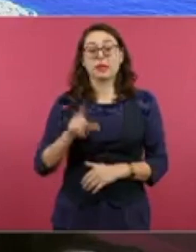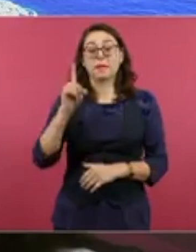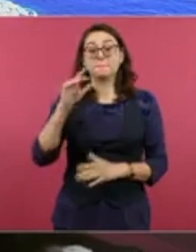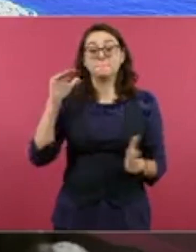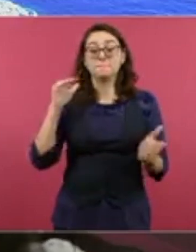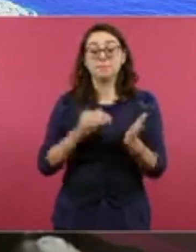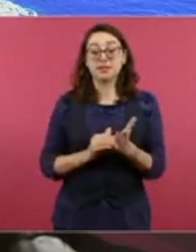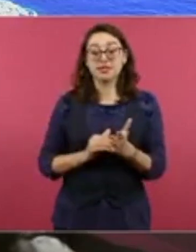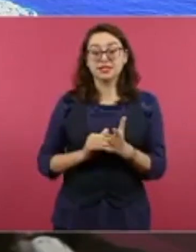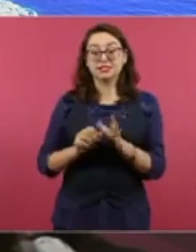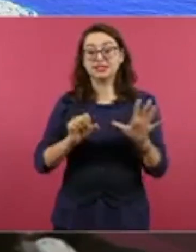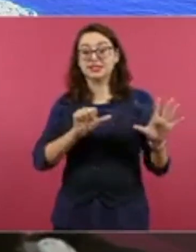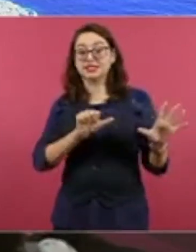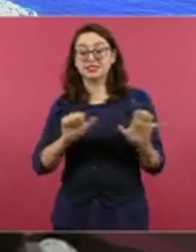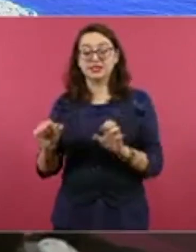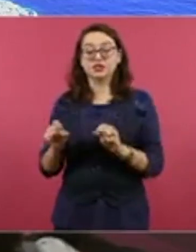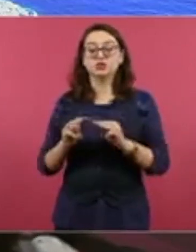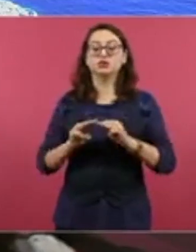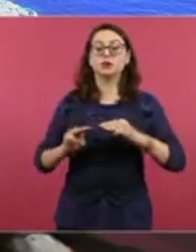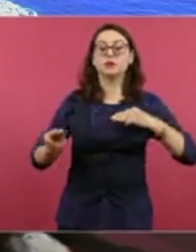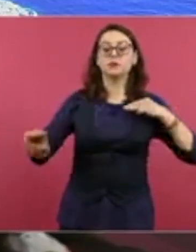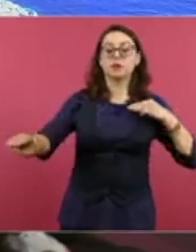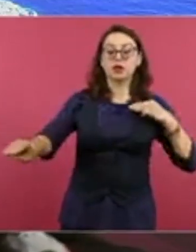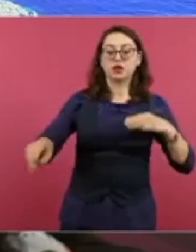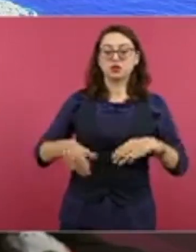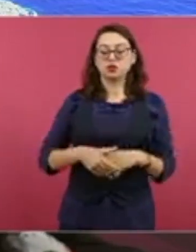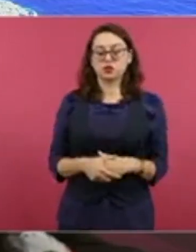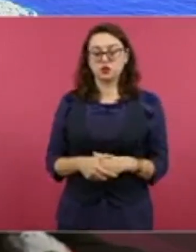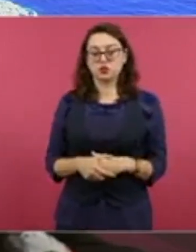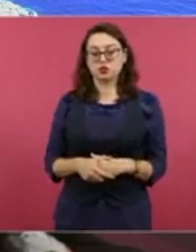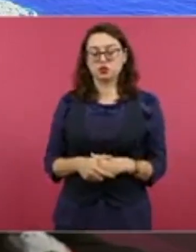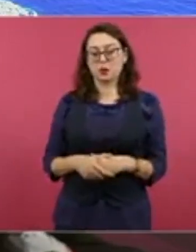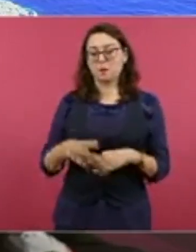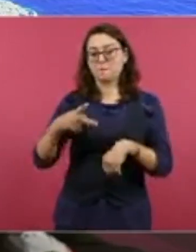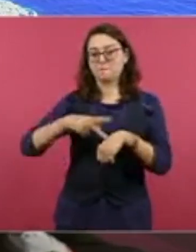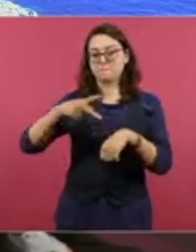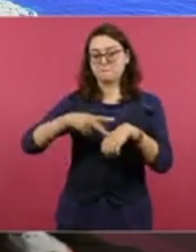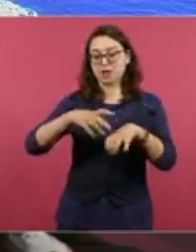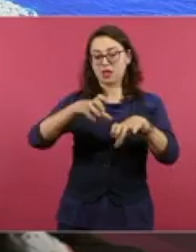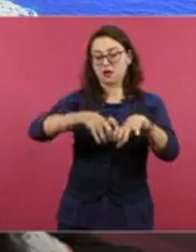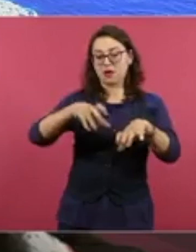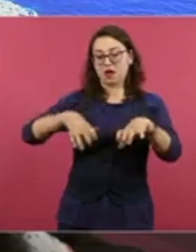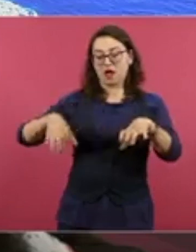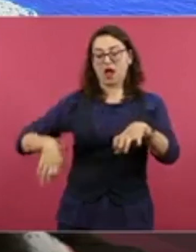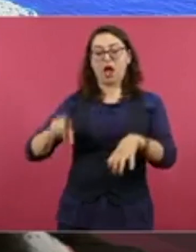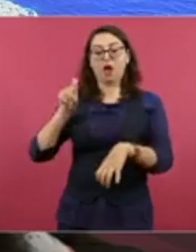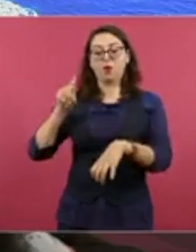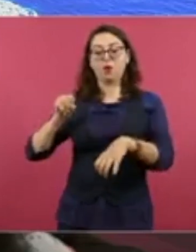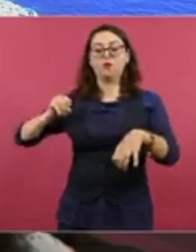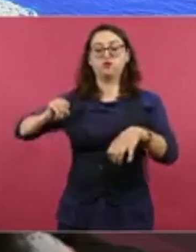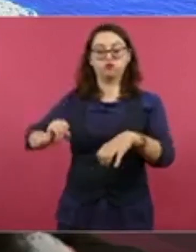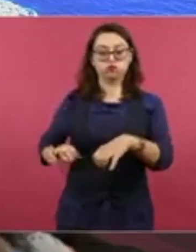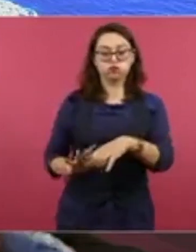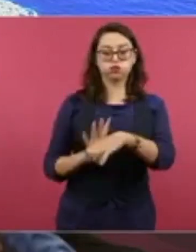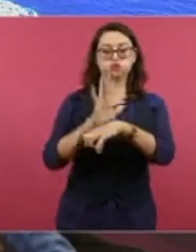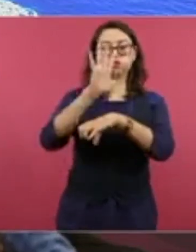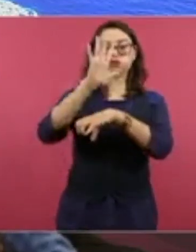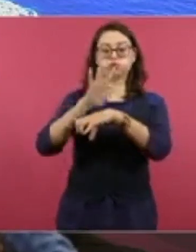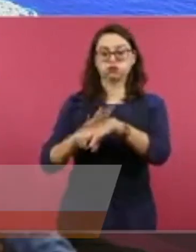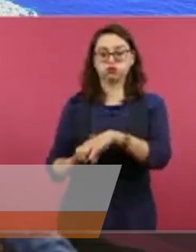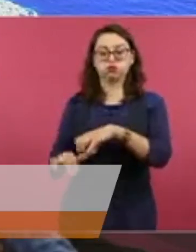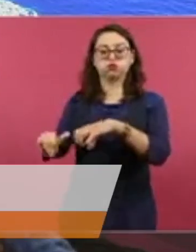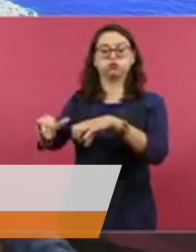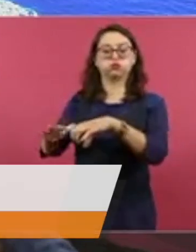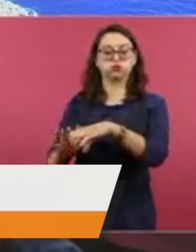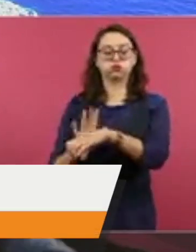seiscientos metros. Es un rompeola para tener un puerto grande